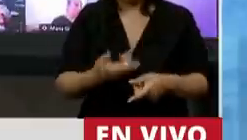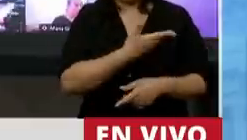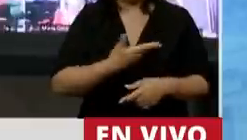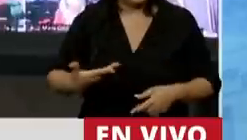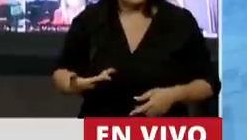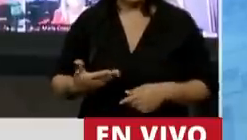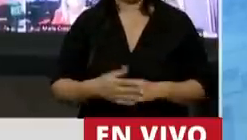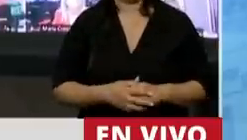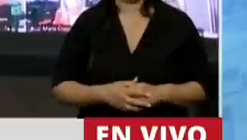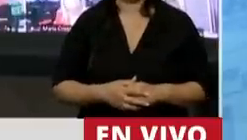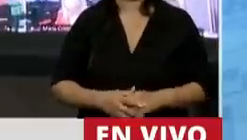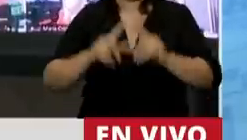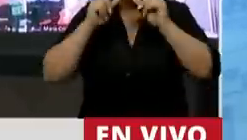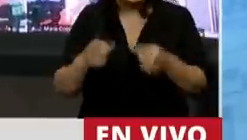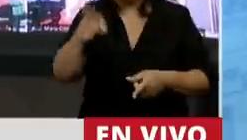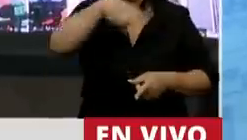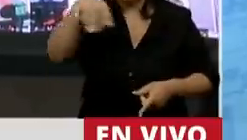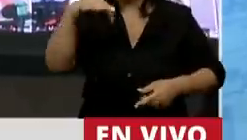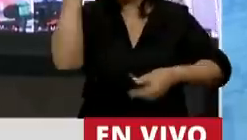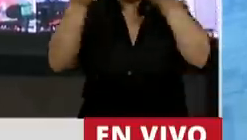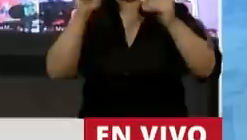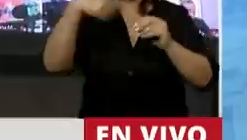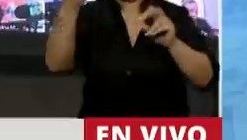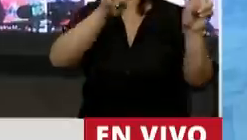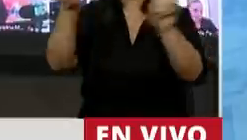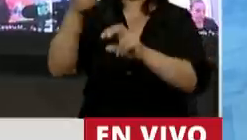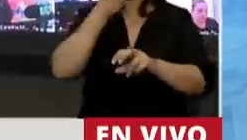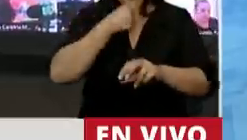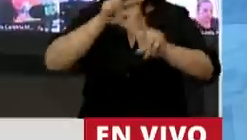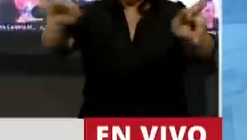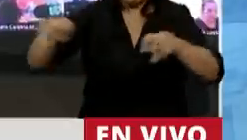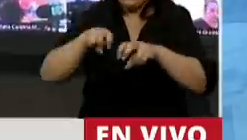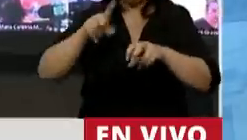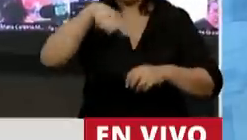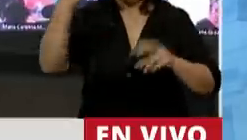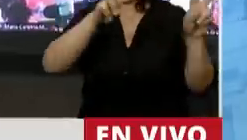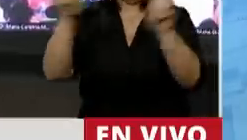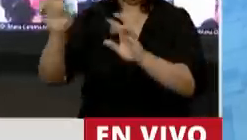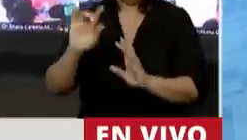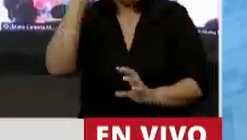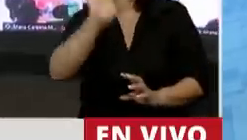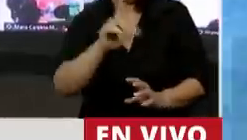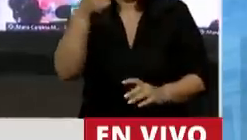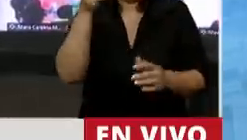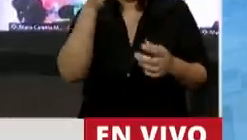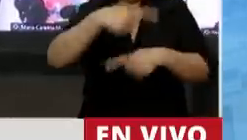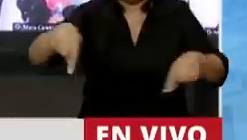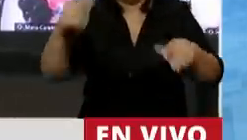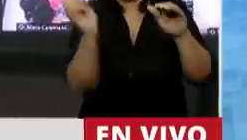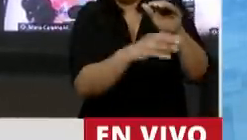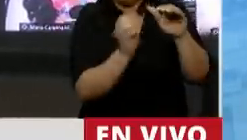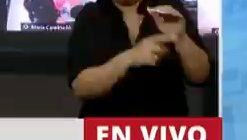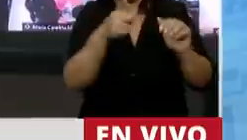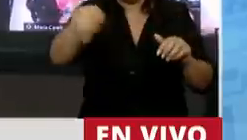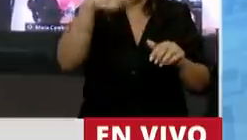Además, Presidente, también preocúpense por otros temas si quieren recaudar. No solamente por lo que hay en los fondos que ustedes dicen